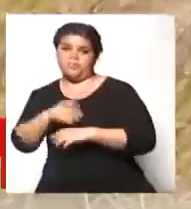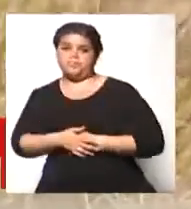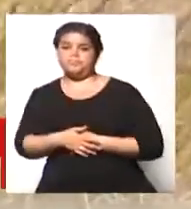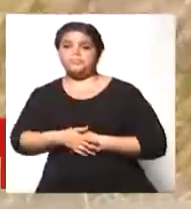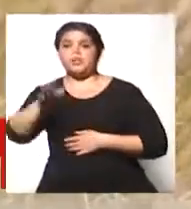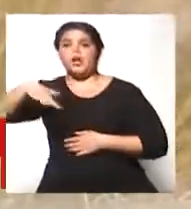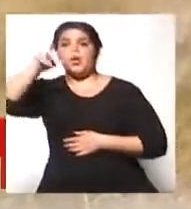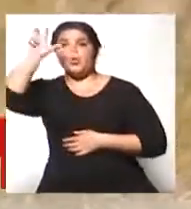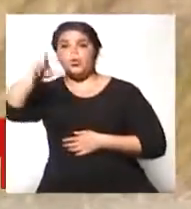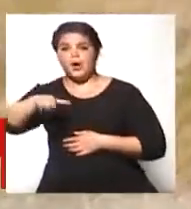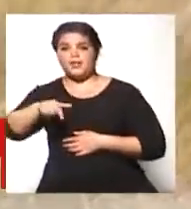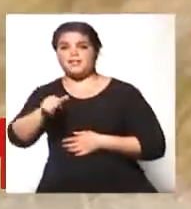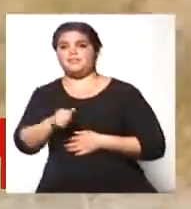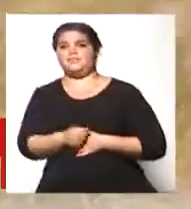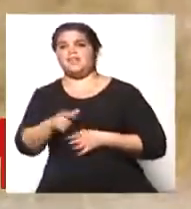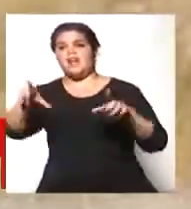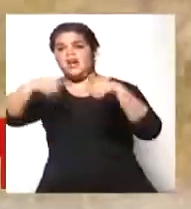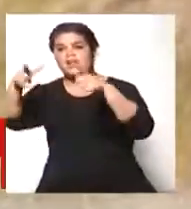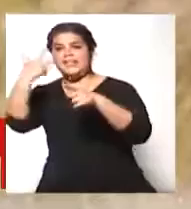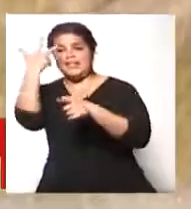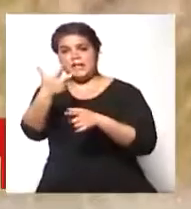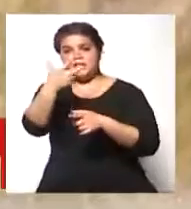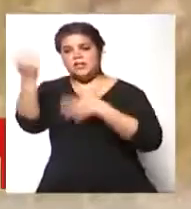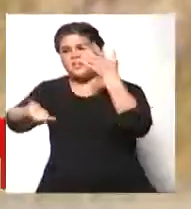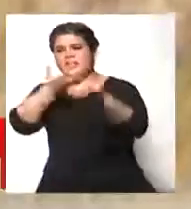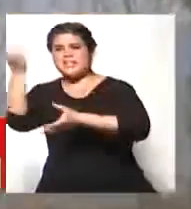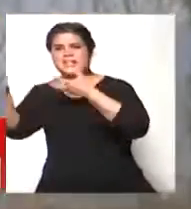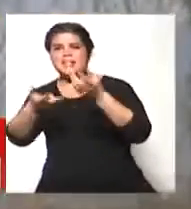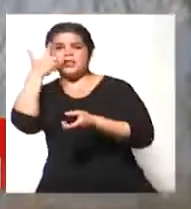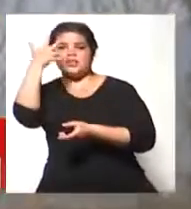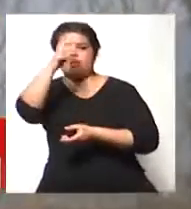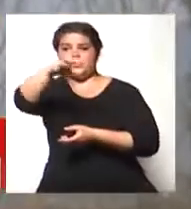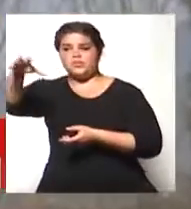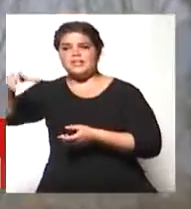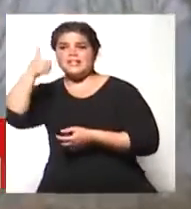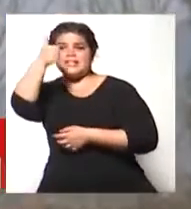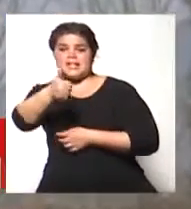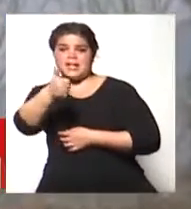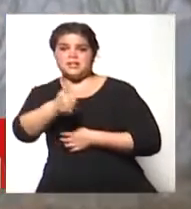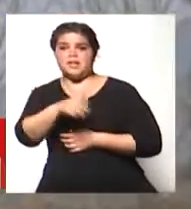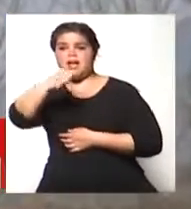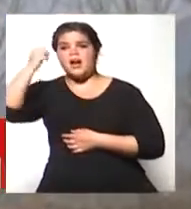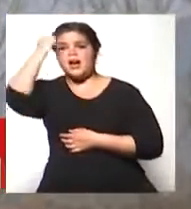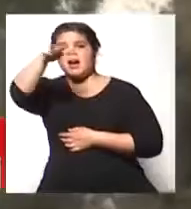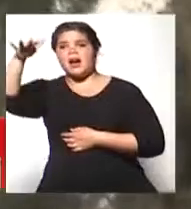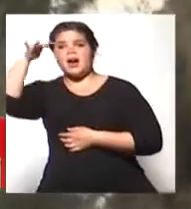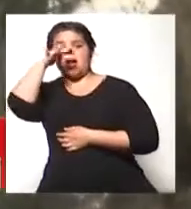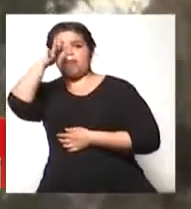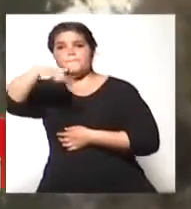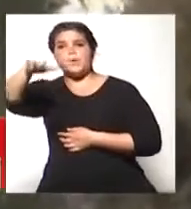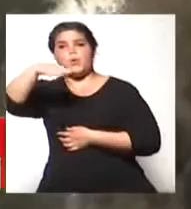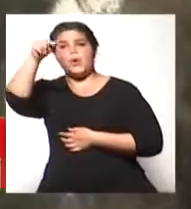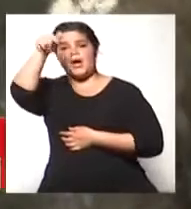tres árboles caídos, seis incendios. Todos los incendios son del campo inculto, en la zona de Ugarteche,